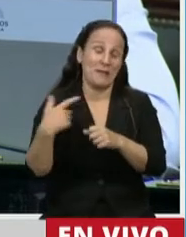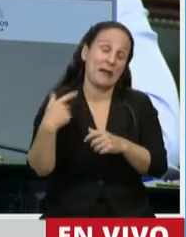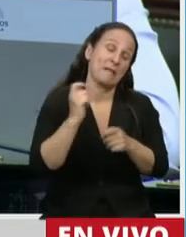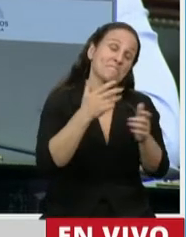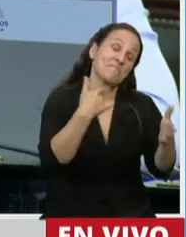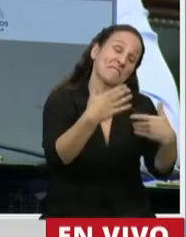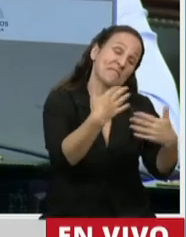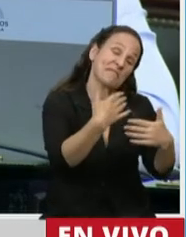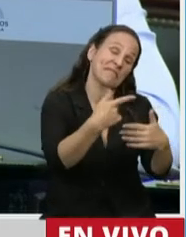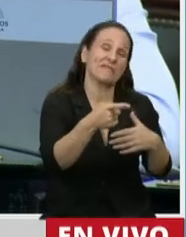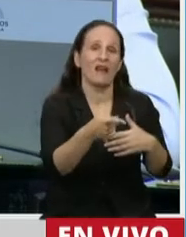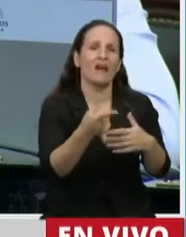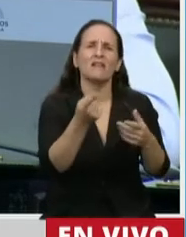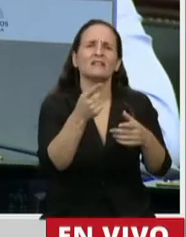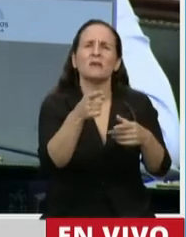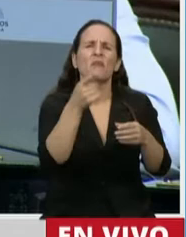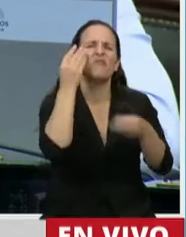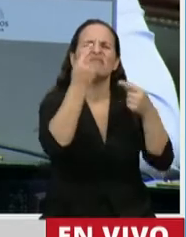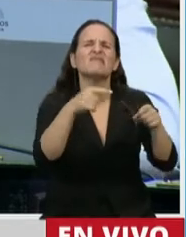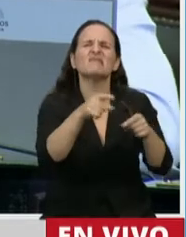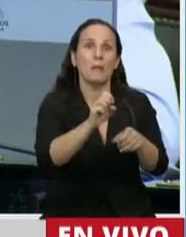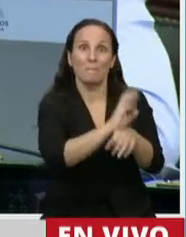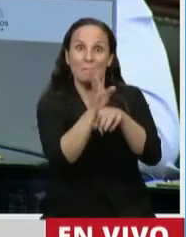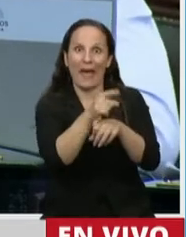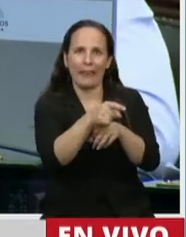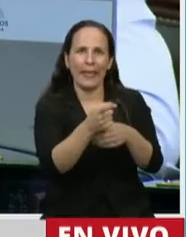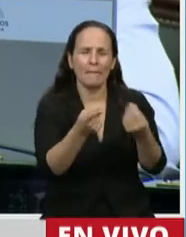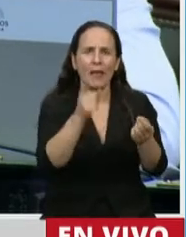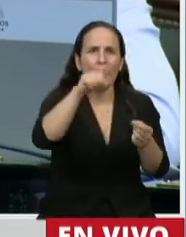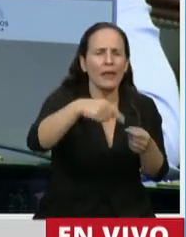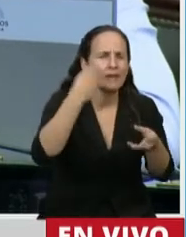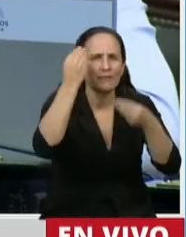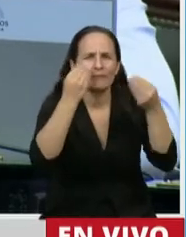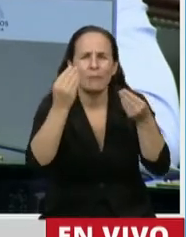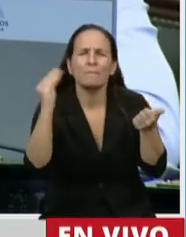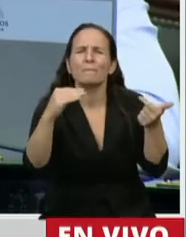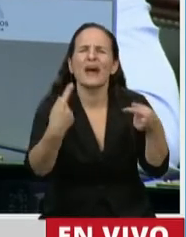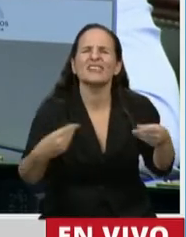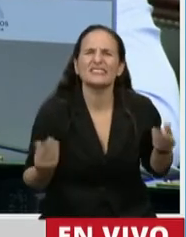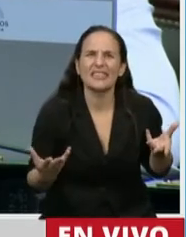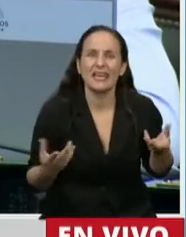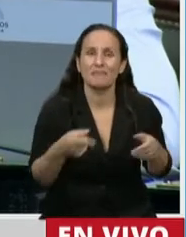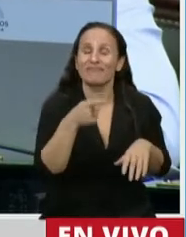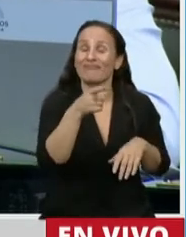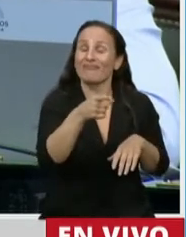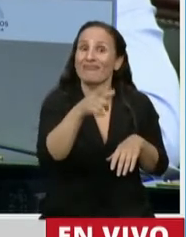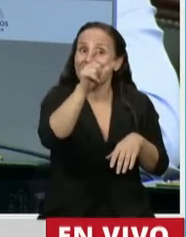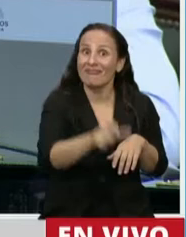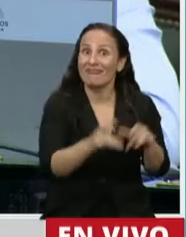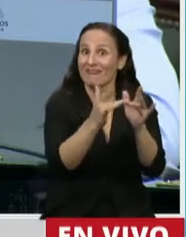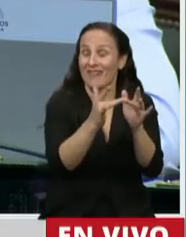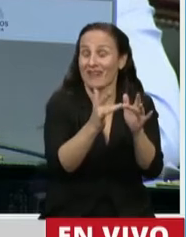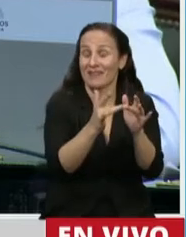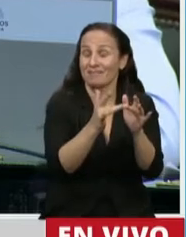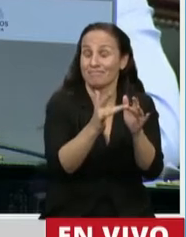contaba cuál era su nueva preocupación que le había dejado la pandemia. Que como ella no tiene acceso a internet,